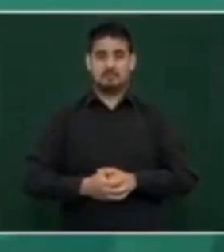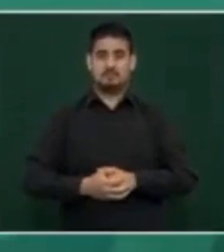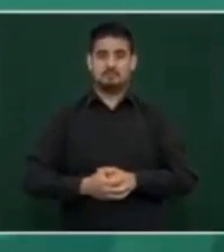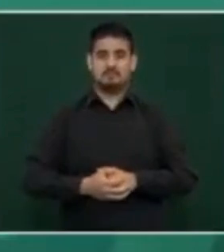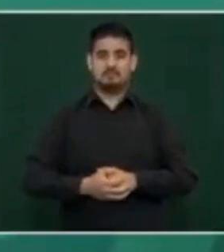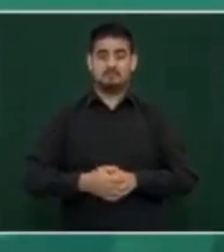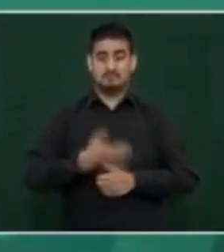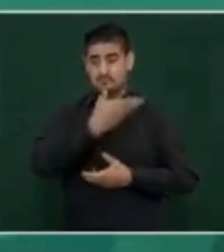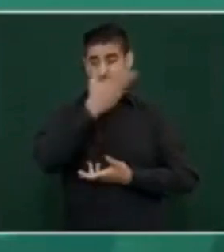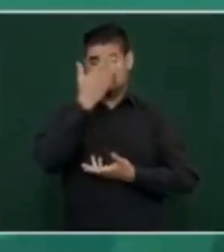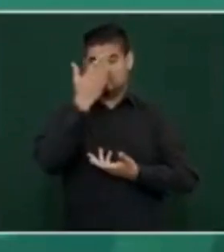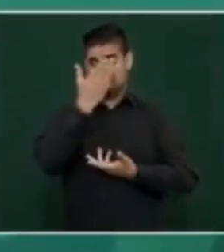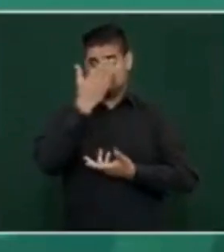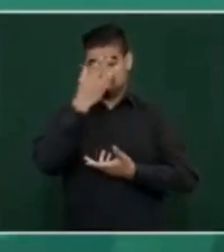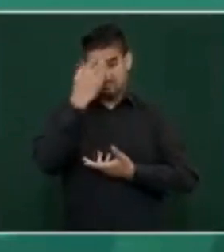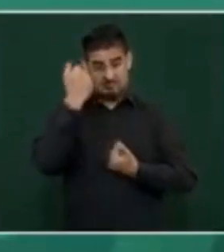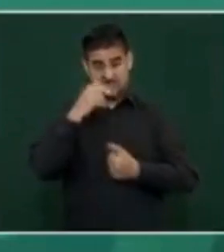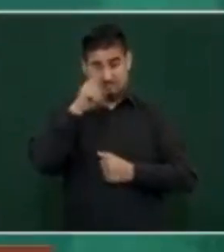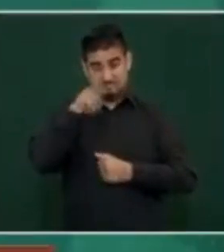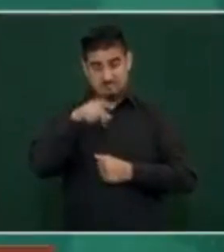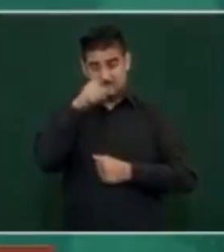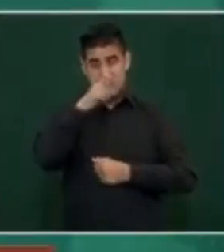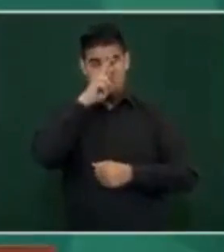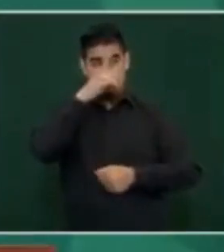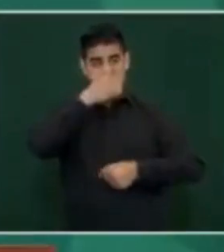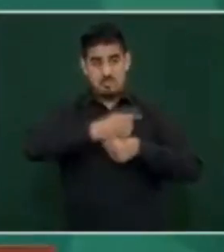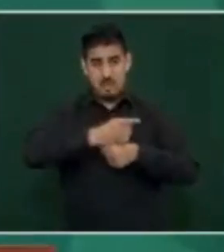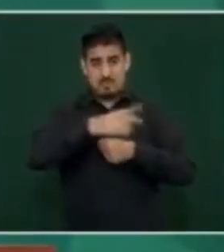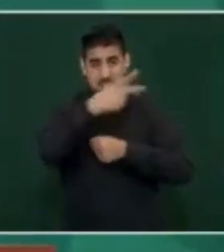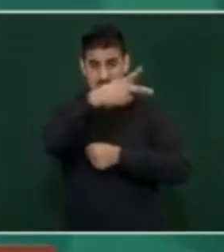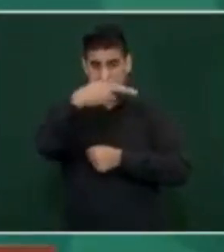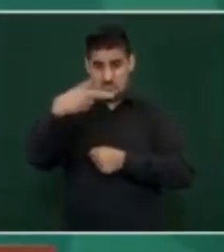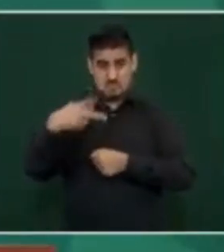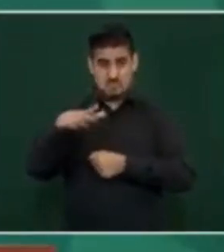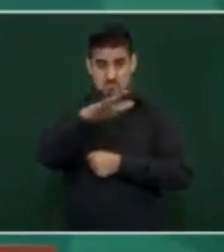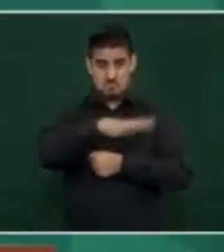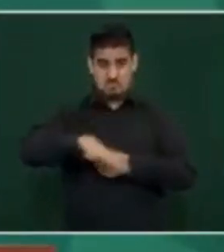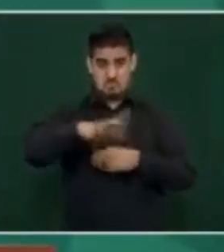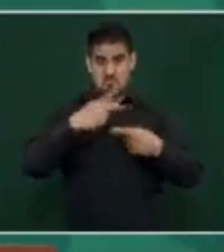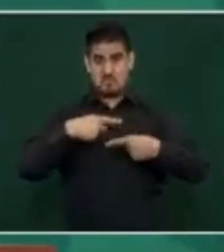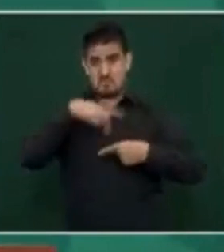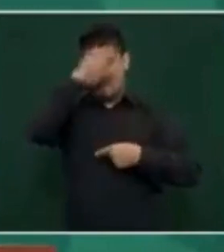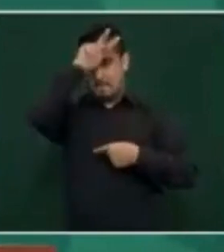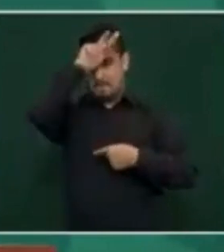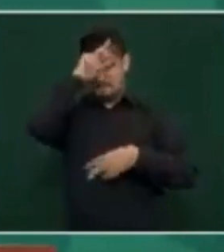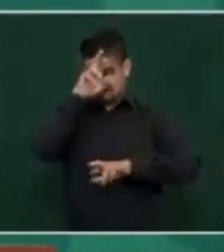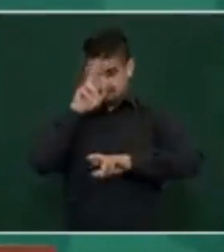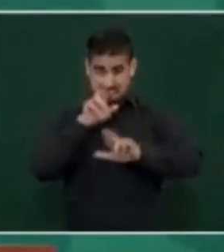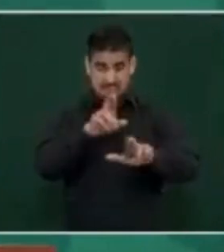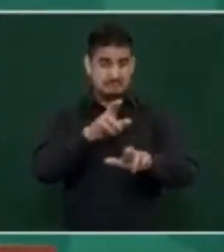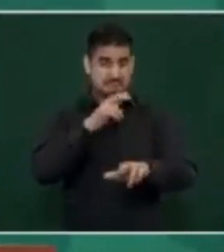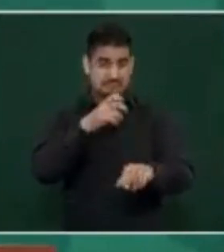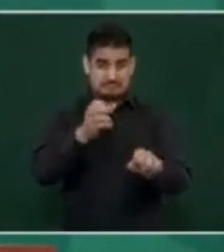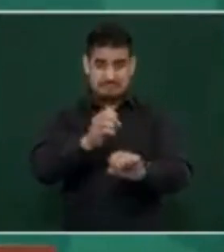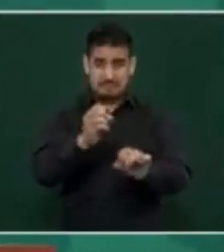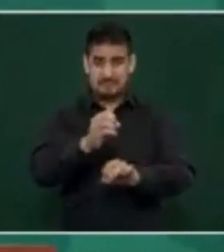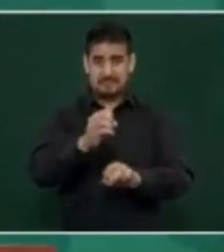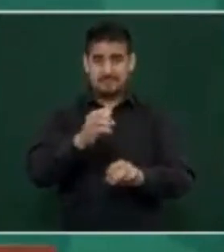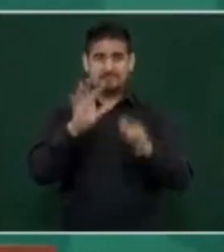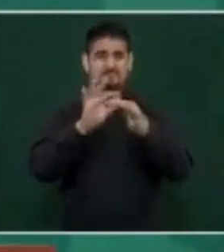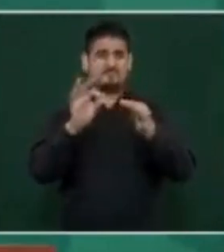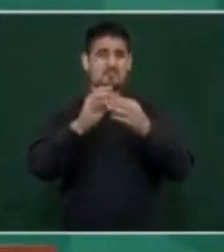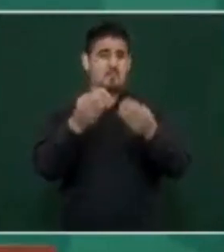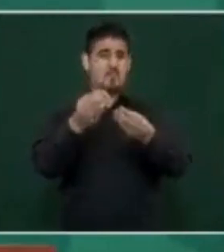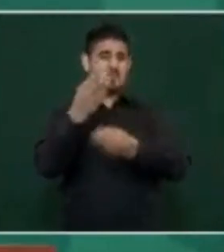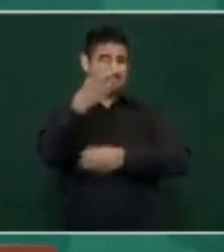No se respetó la voluntad del pueblo de Perú, no se habla mucho de esto por lo